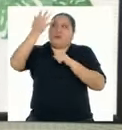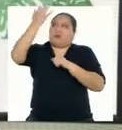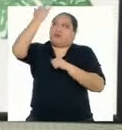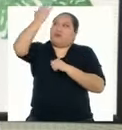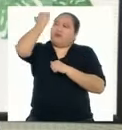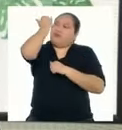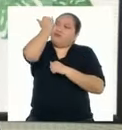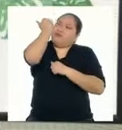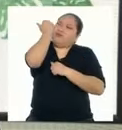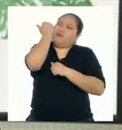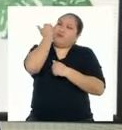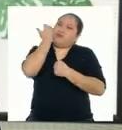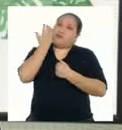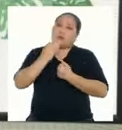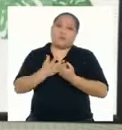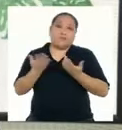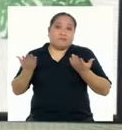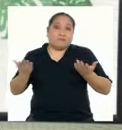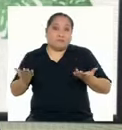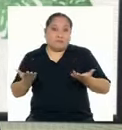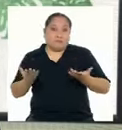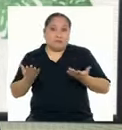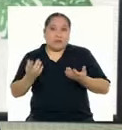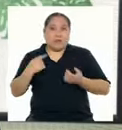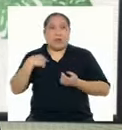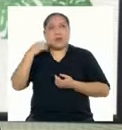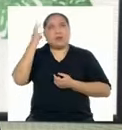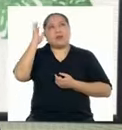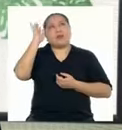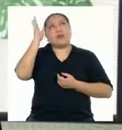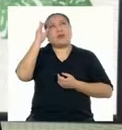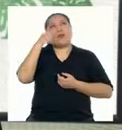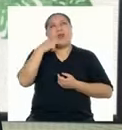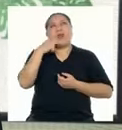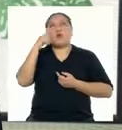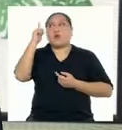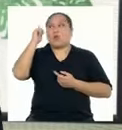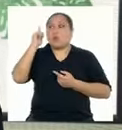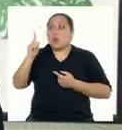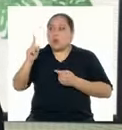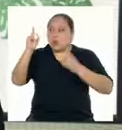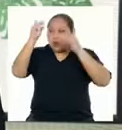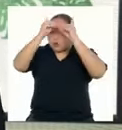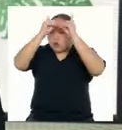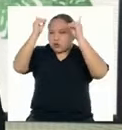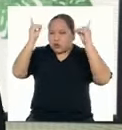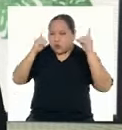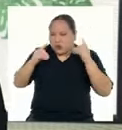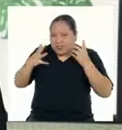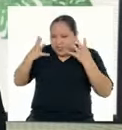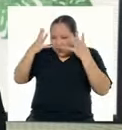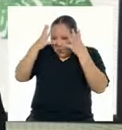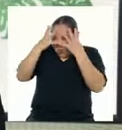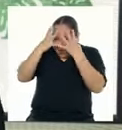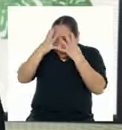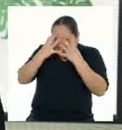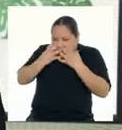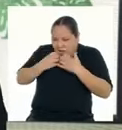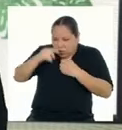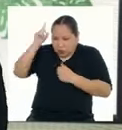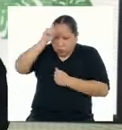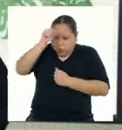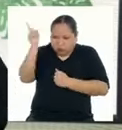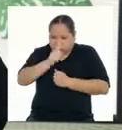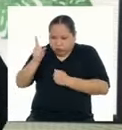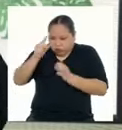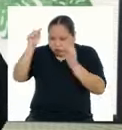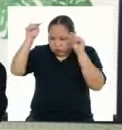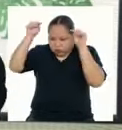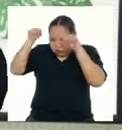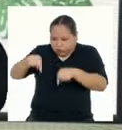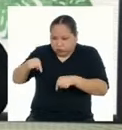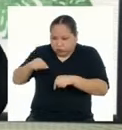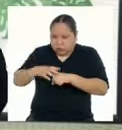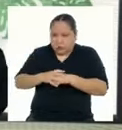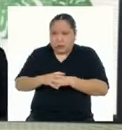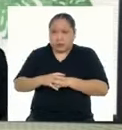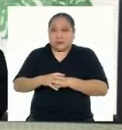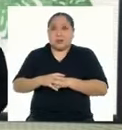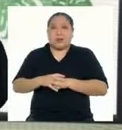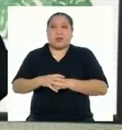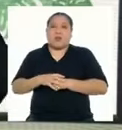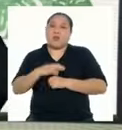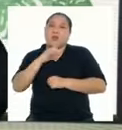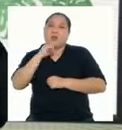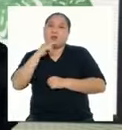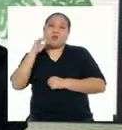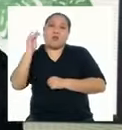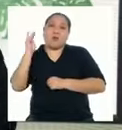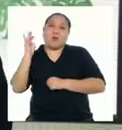De tal modo que se inventa Hay un dios que está colérico y lanza rayos Su mujer